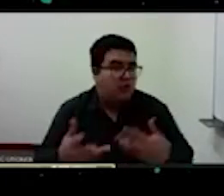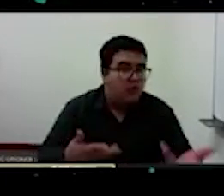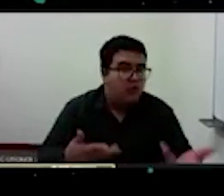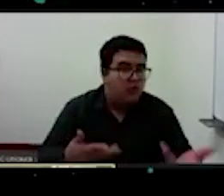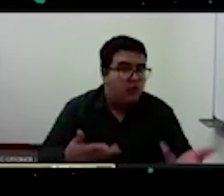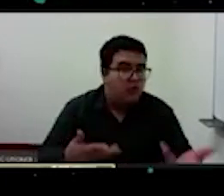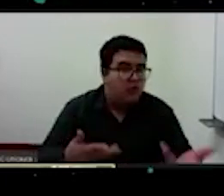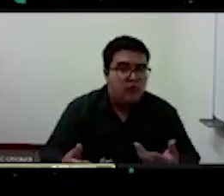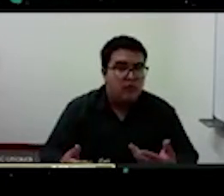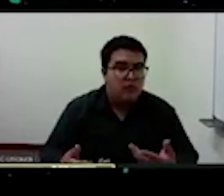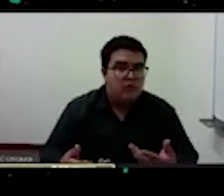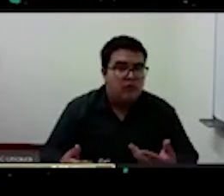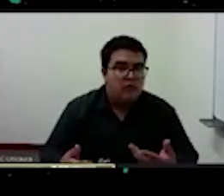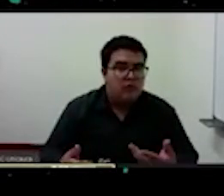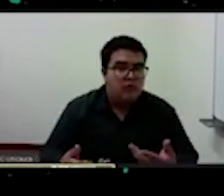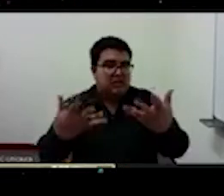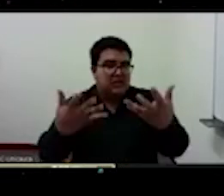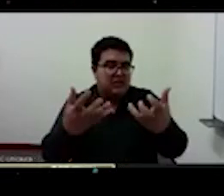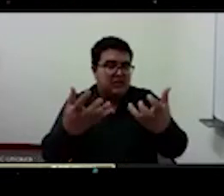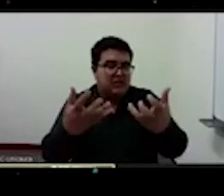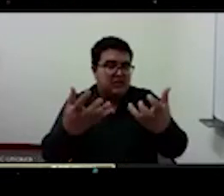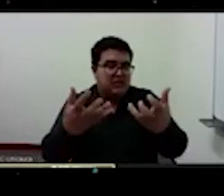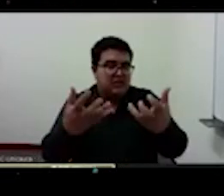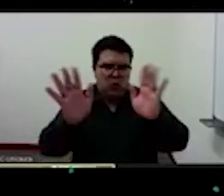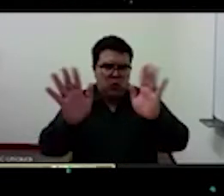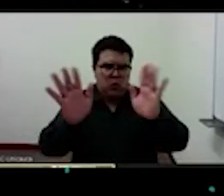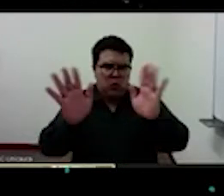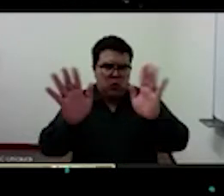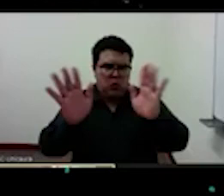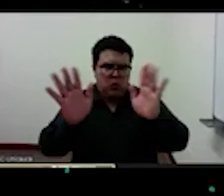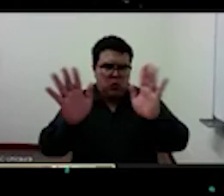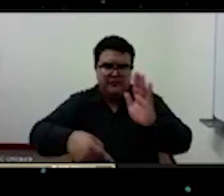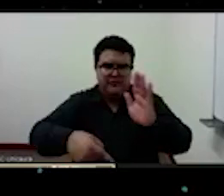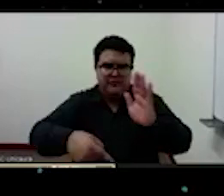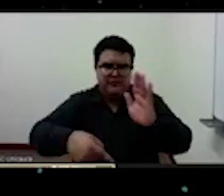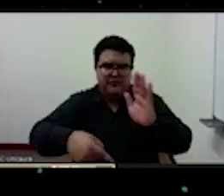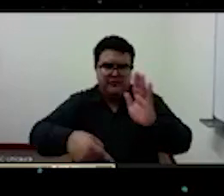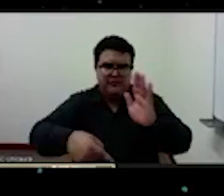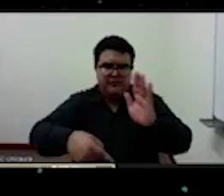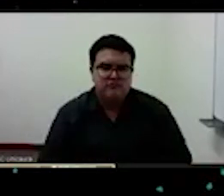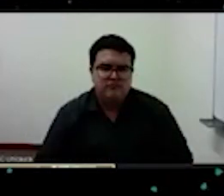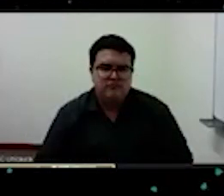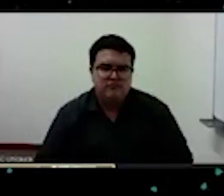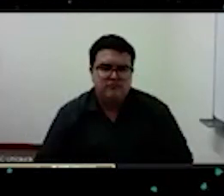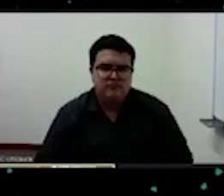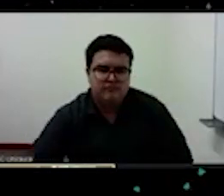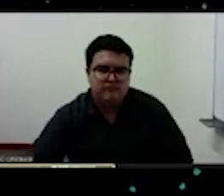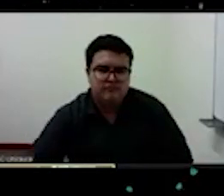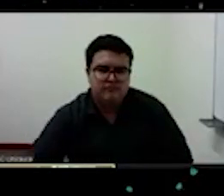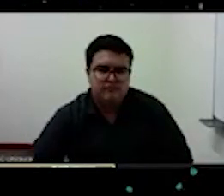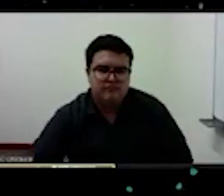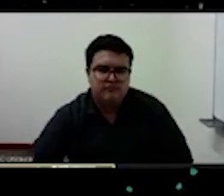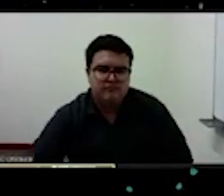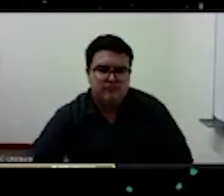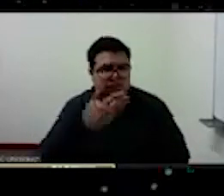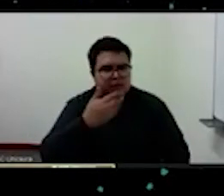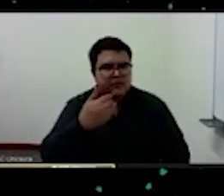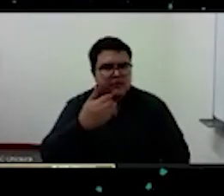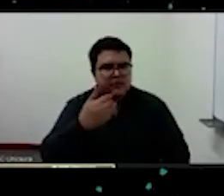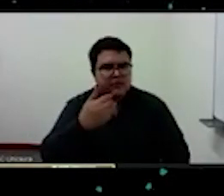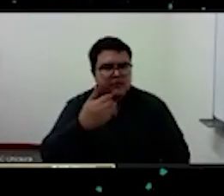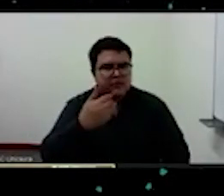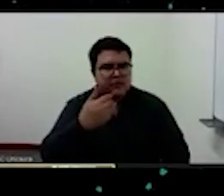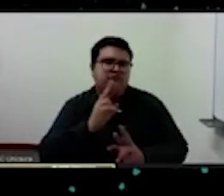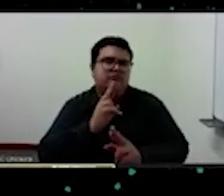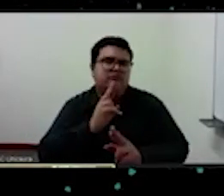no si quieres leo no no no como prefieres yo yo preferiría que respondas y